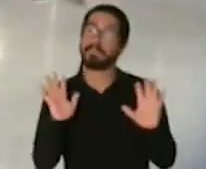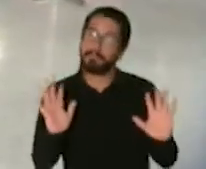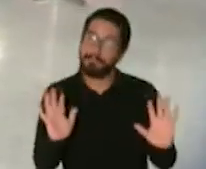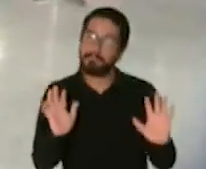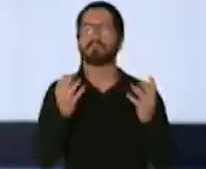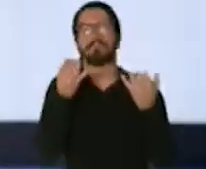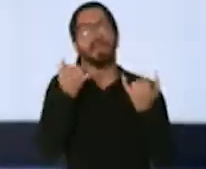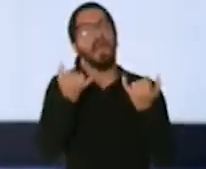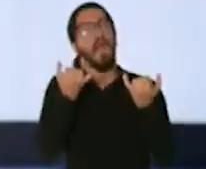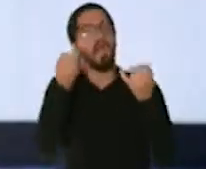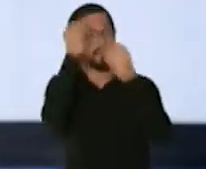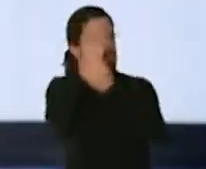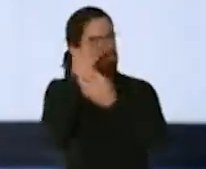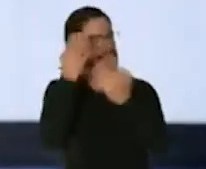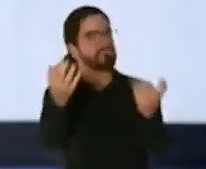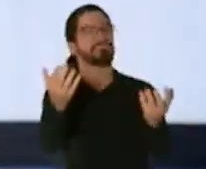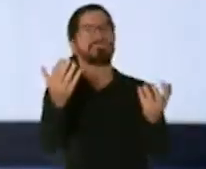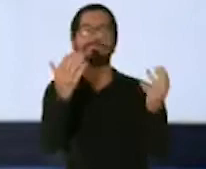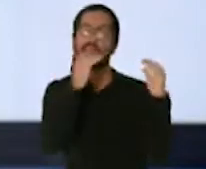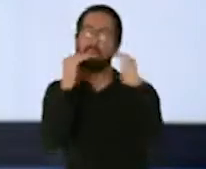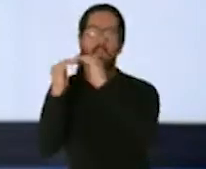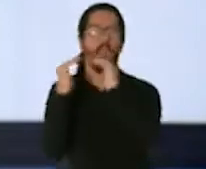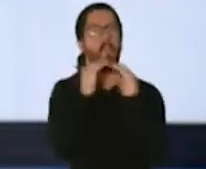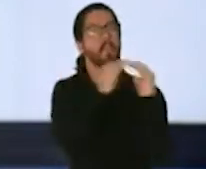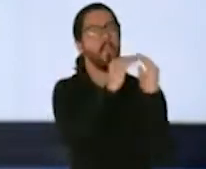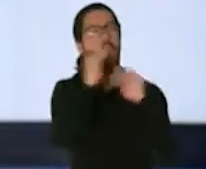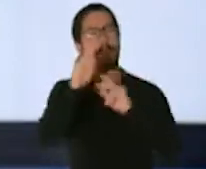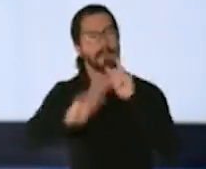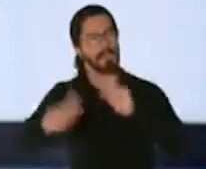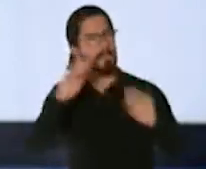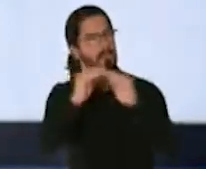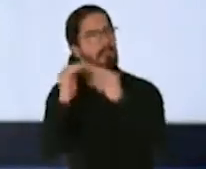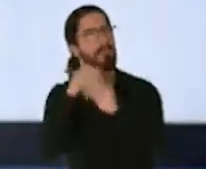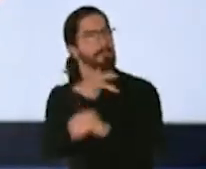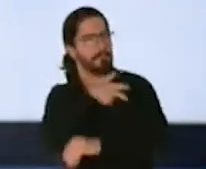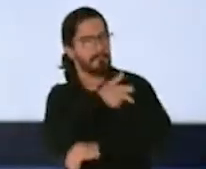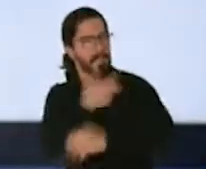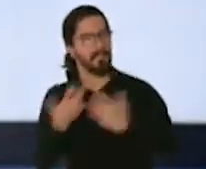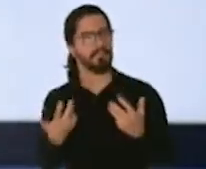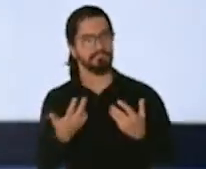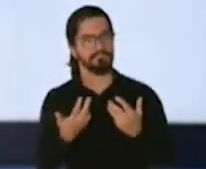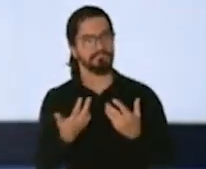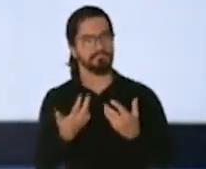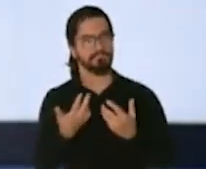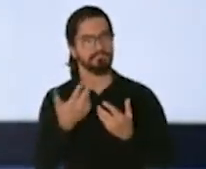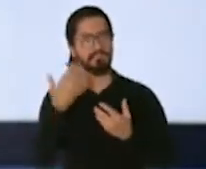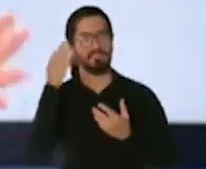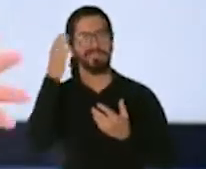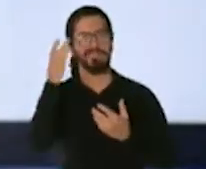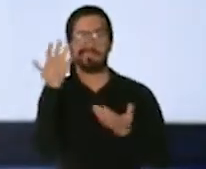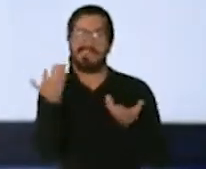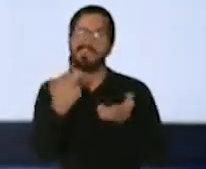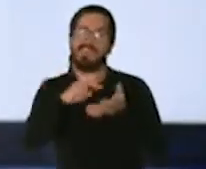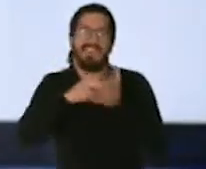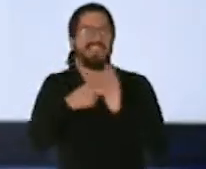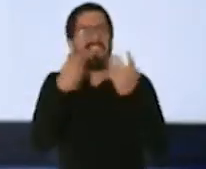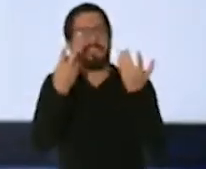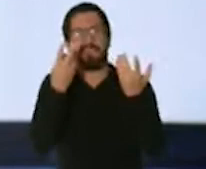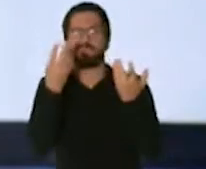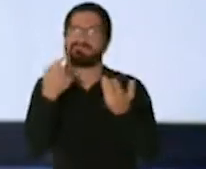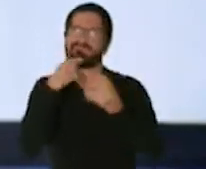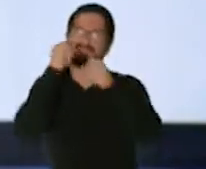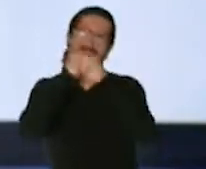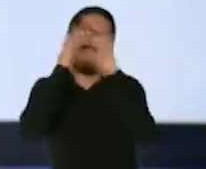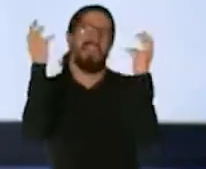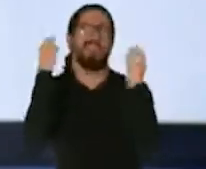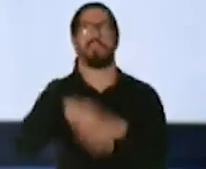segura es una vacuna de RNA mensajero hay diferentes vacunas es como si yo dijera ahora no me monto en un avión porque el avión se va a estrellar porque a mejor un avión se estrella